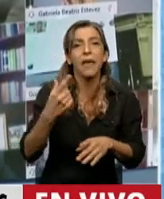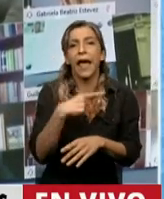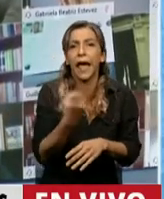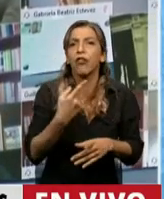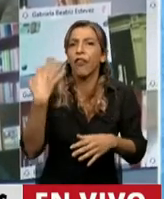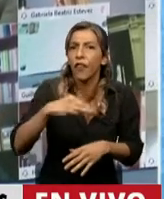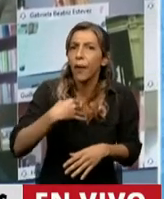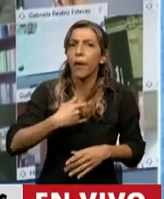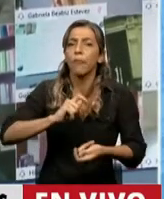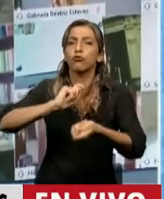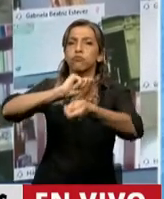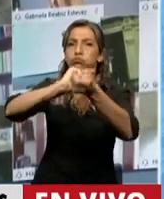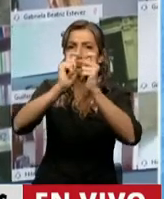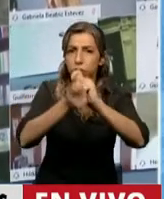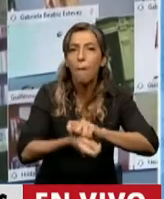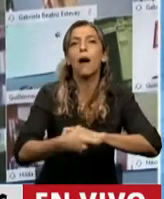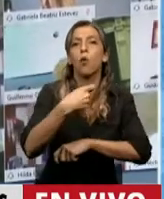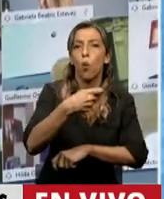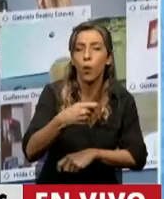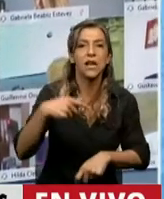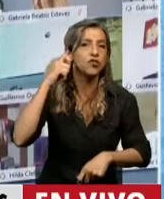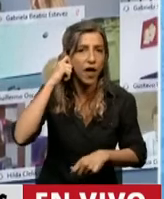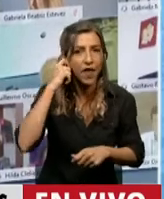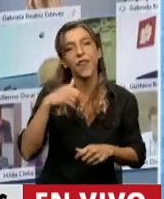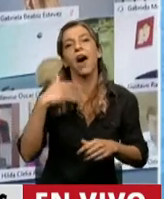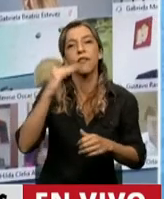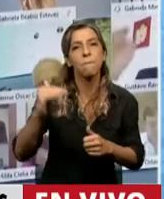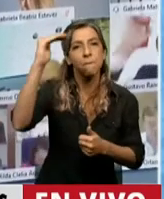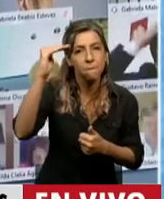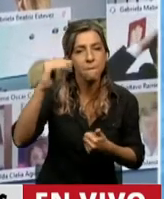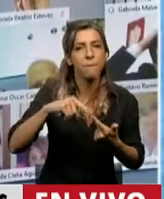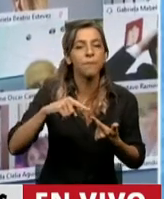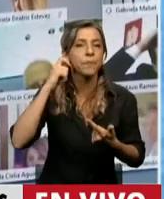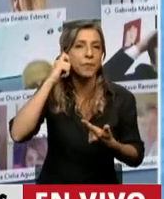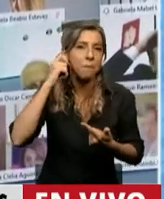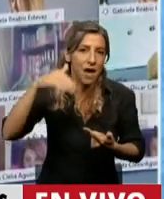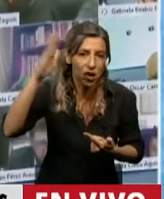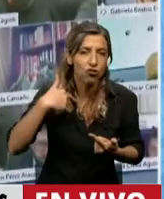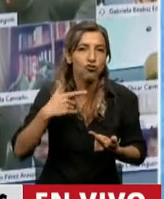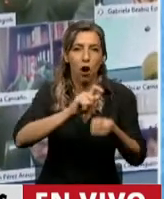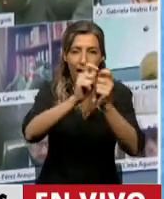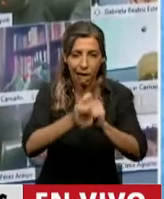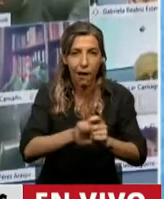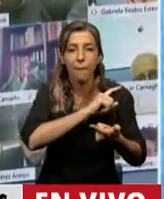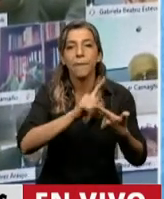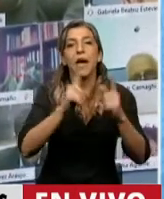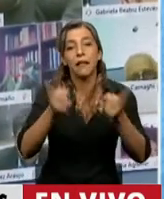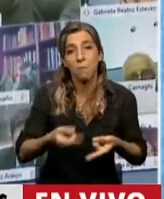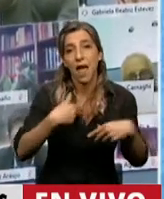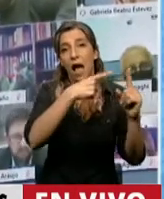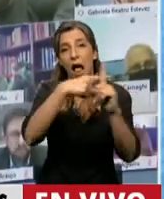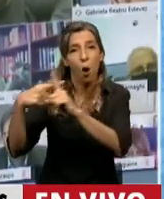para aumentar la edad, para modificar las formas de cálculo de las